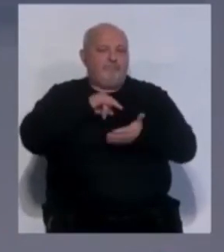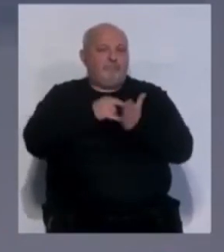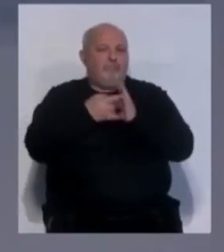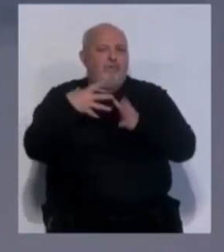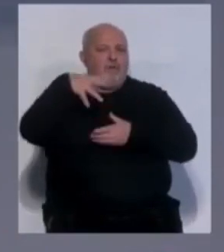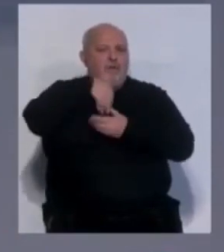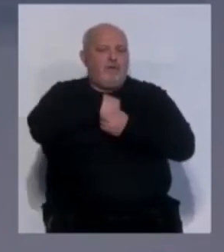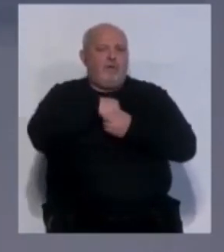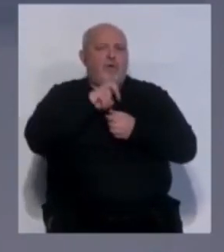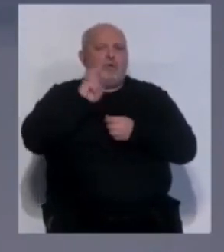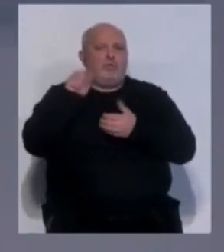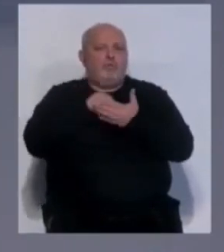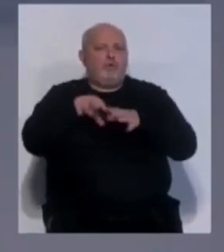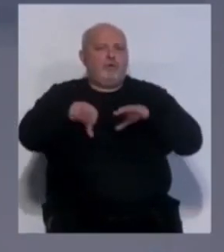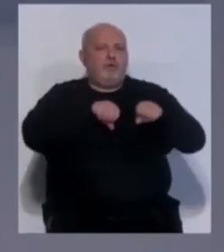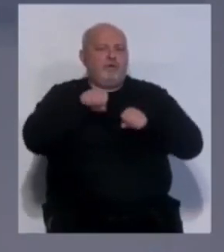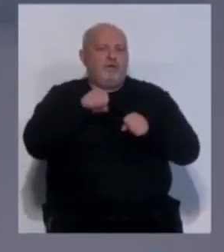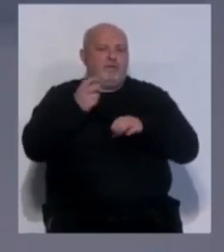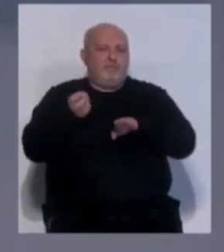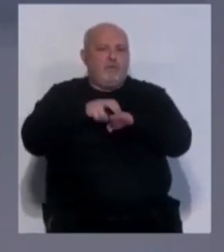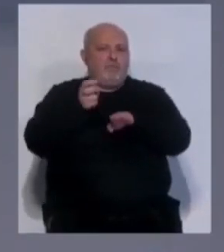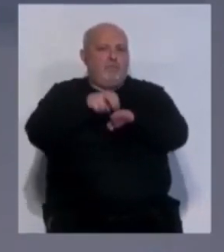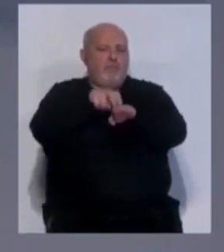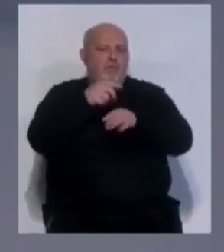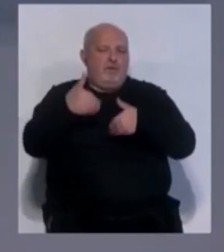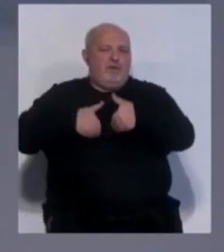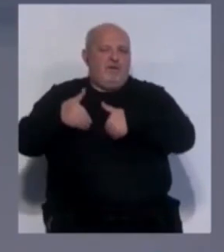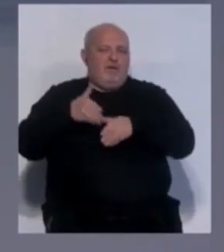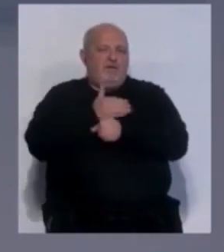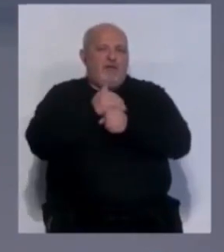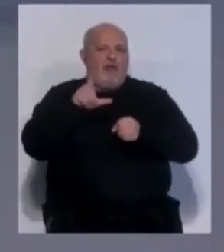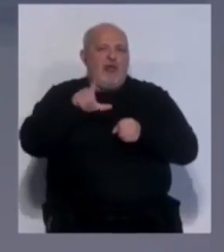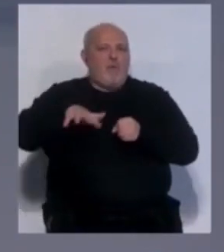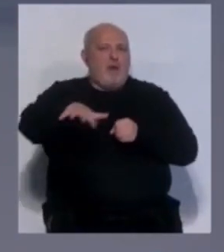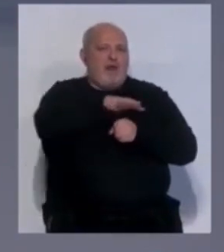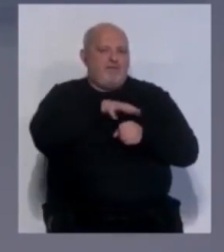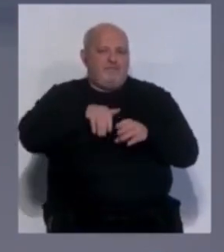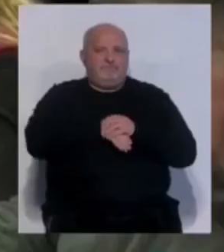proyecto incluye un nuevo punto de recogida de viajeros para atender las demandas del barrio de La Laguna.